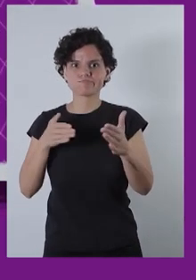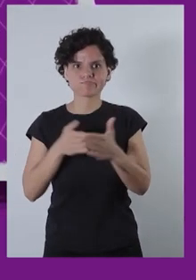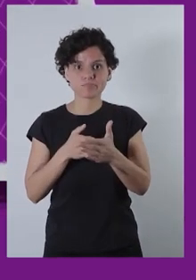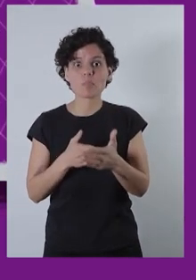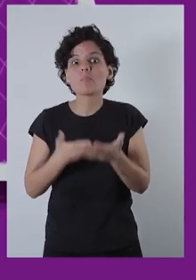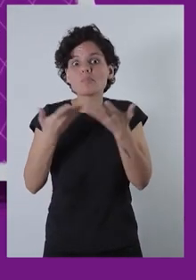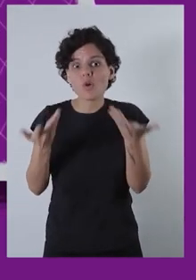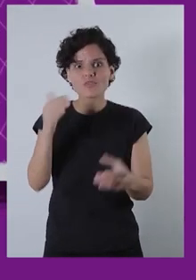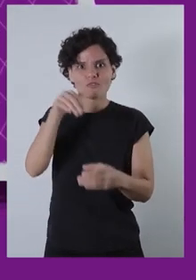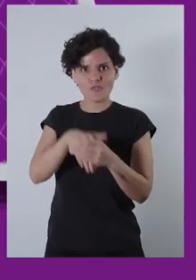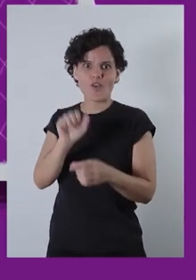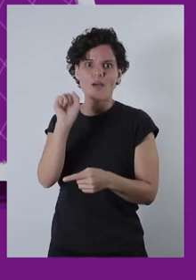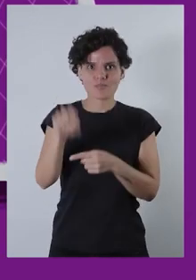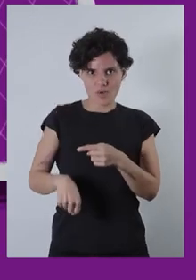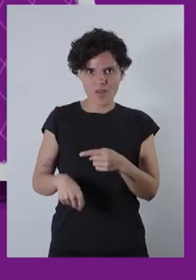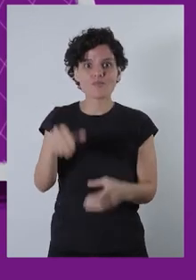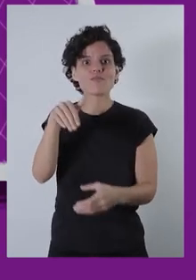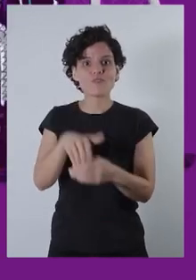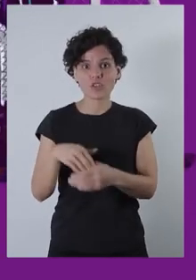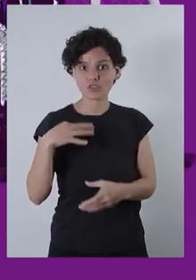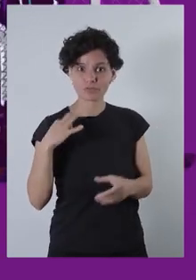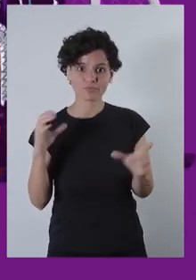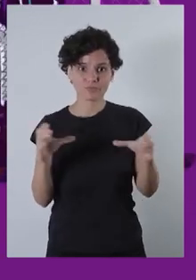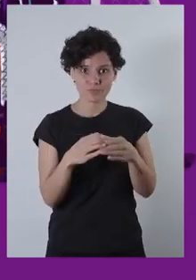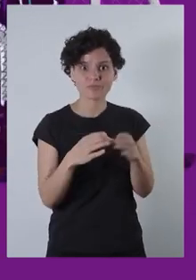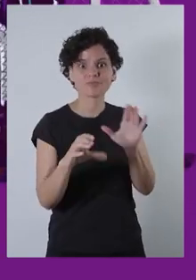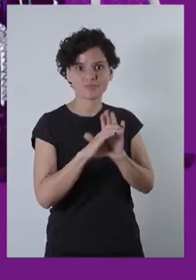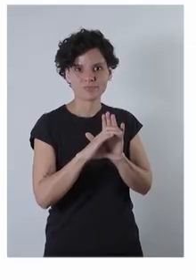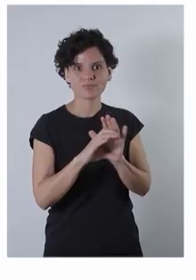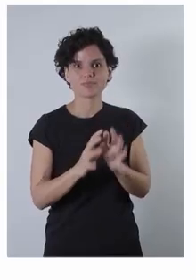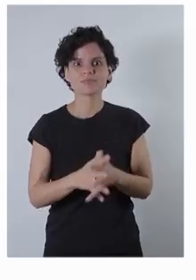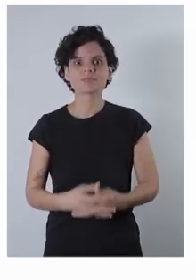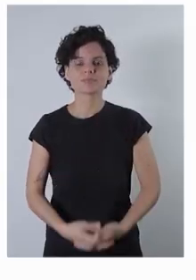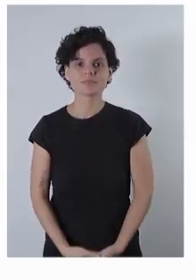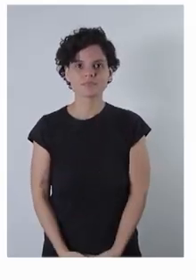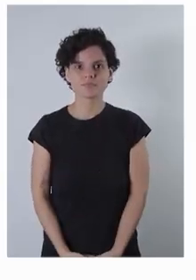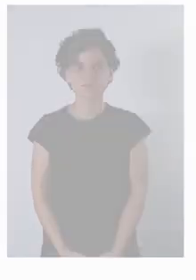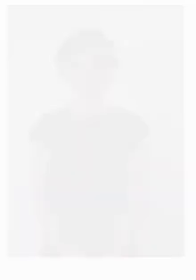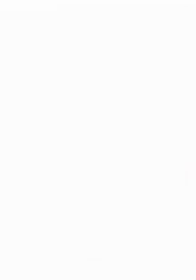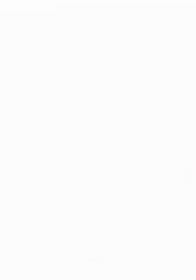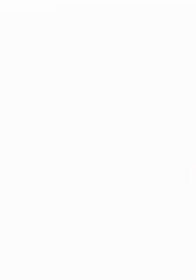Constitucional. Por eso voto apruebo, voto convención constitucional.